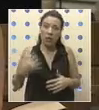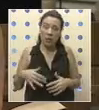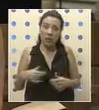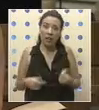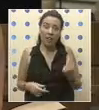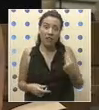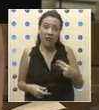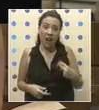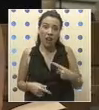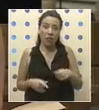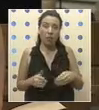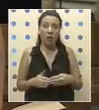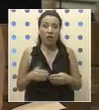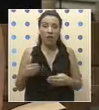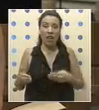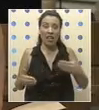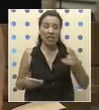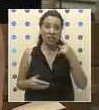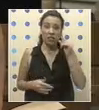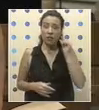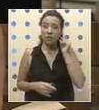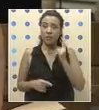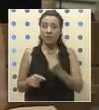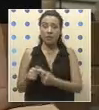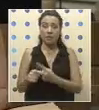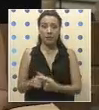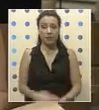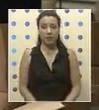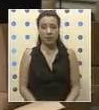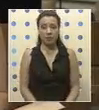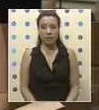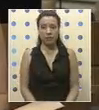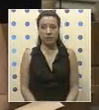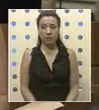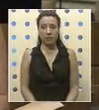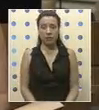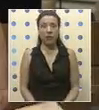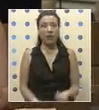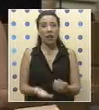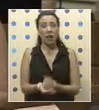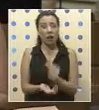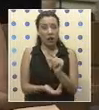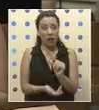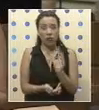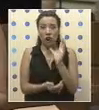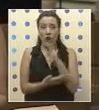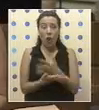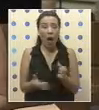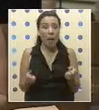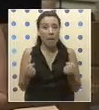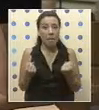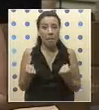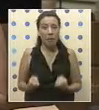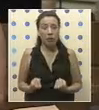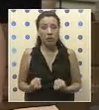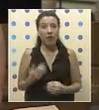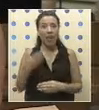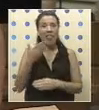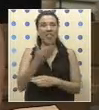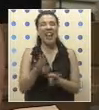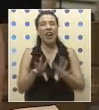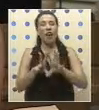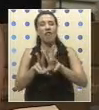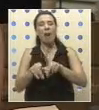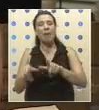valorada por los vecinos y las vecinas de Recoleta. Vuelvo a repetir, de escasos recursos, que no tienen la posibilidad de ir en